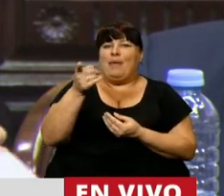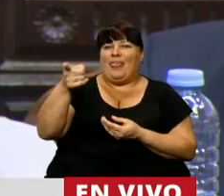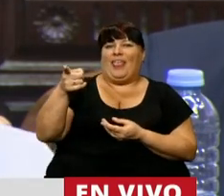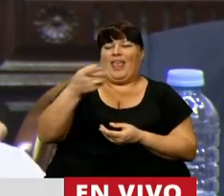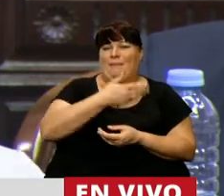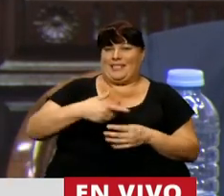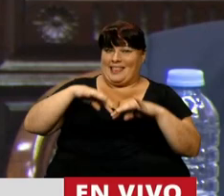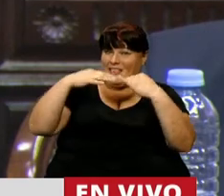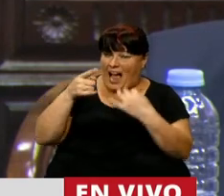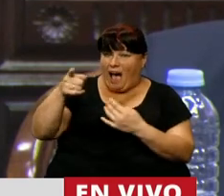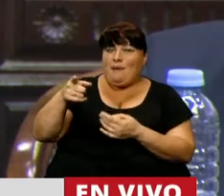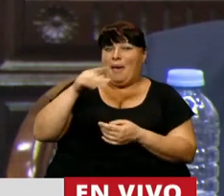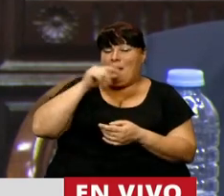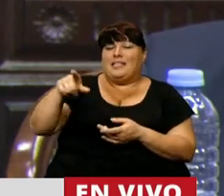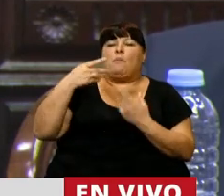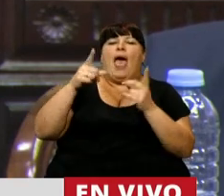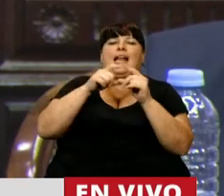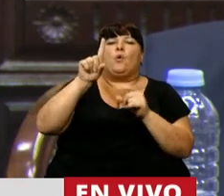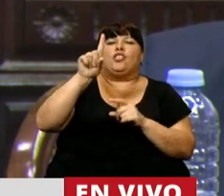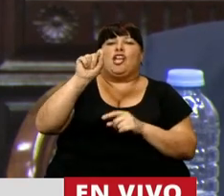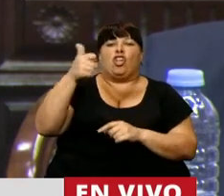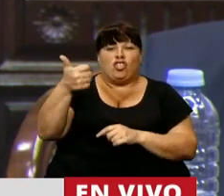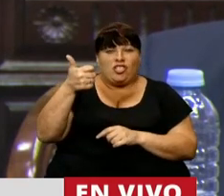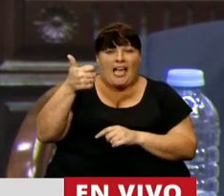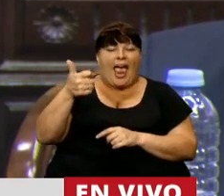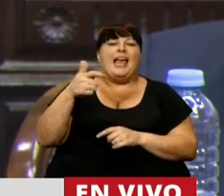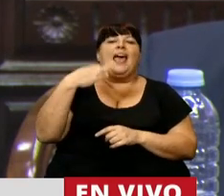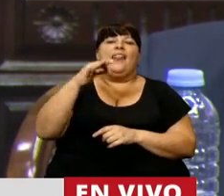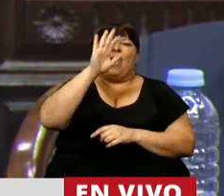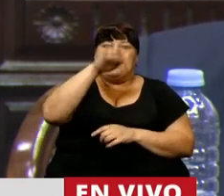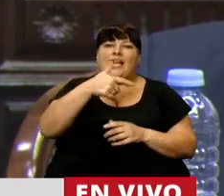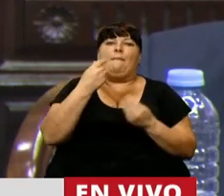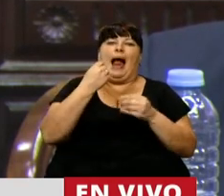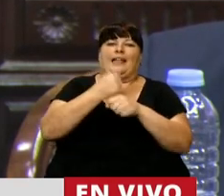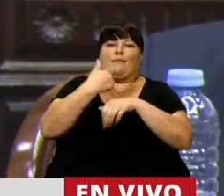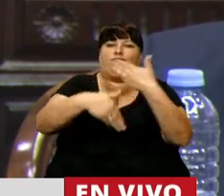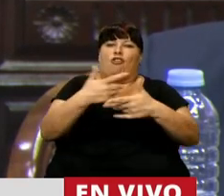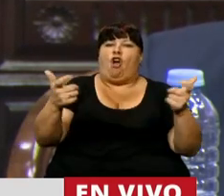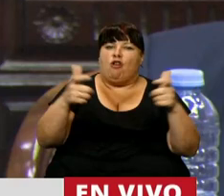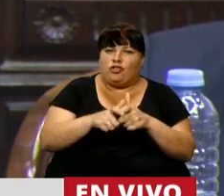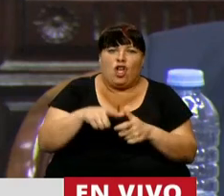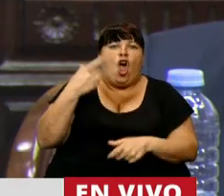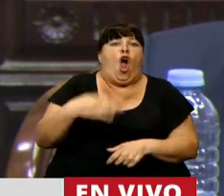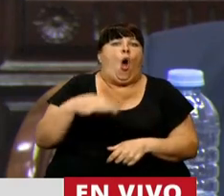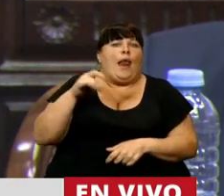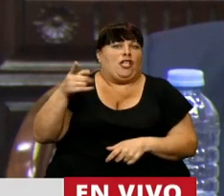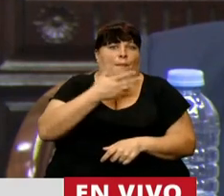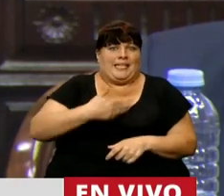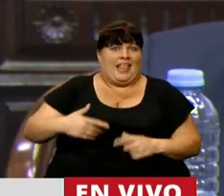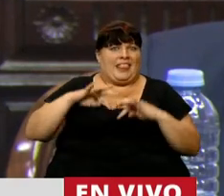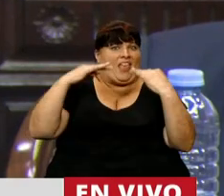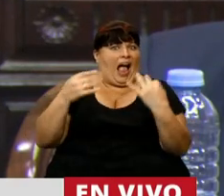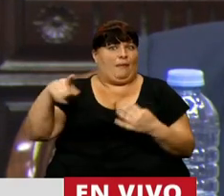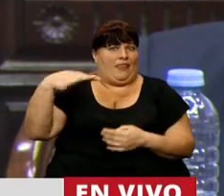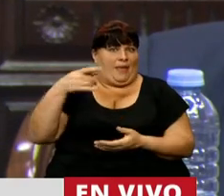en términos del artículo 106 que combinara al funcionamiento de la Comisión como es obligación del Presidente de la